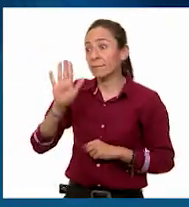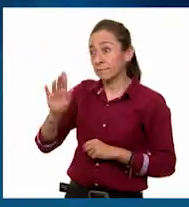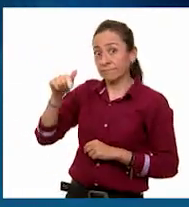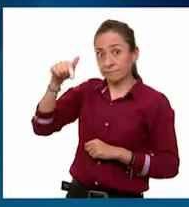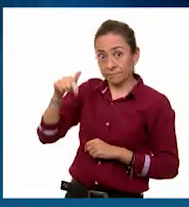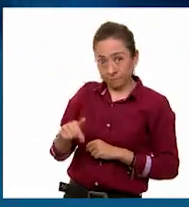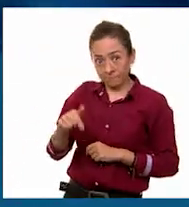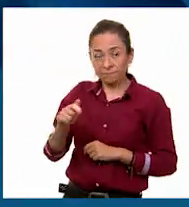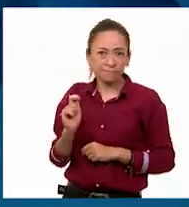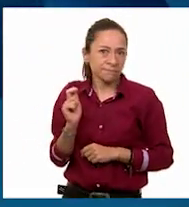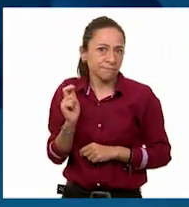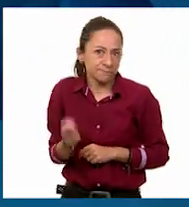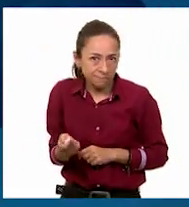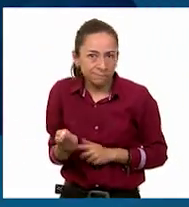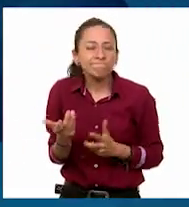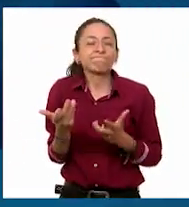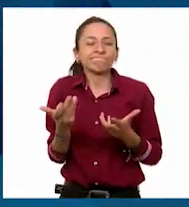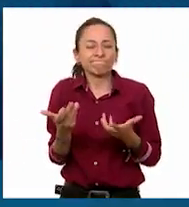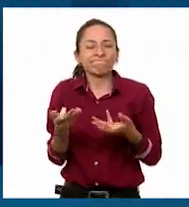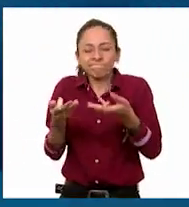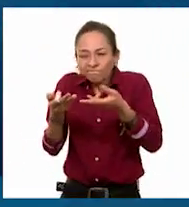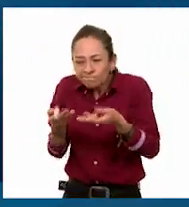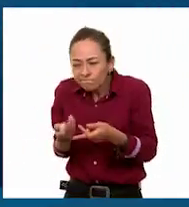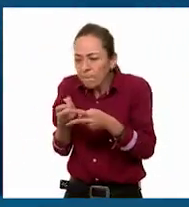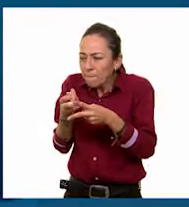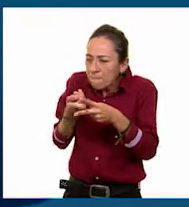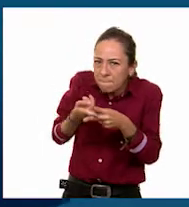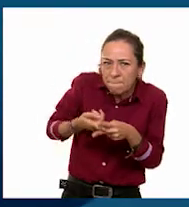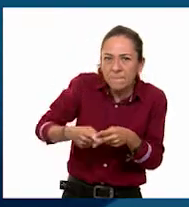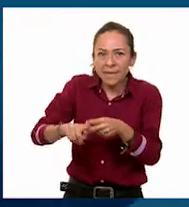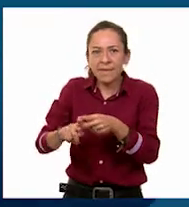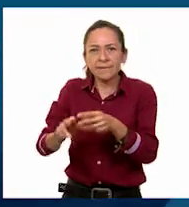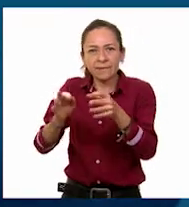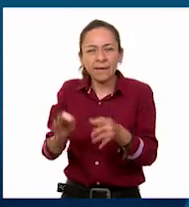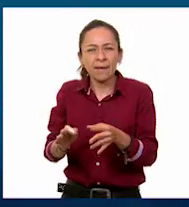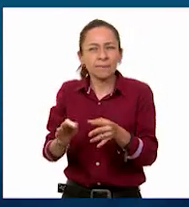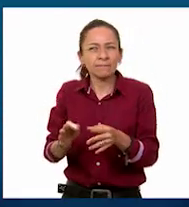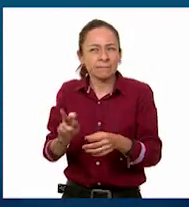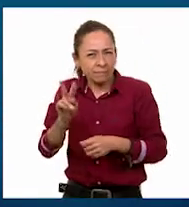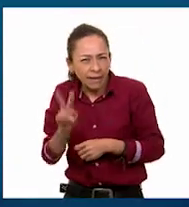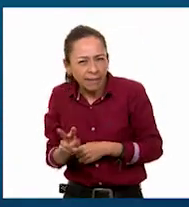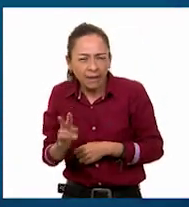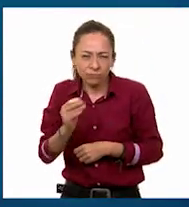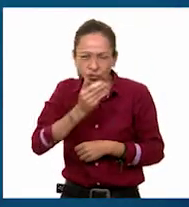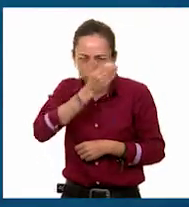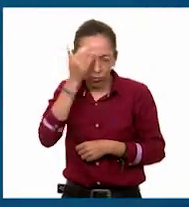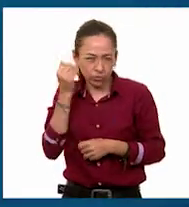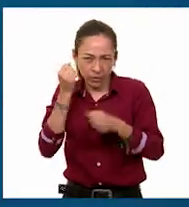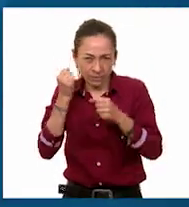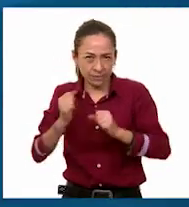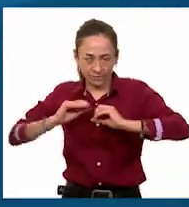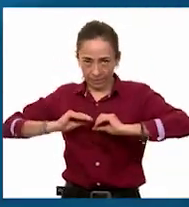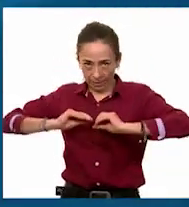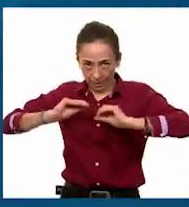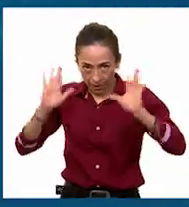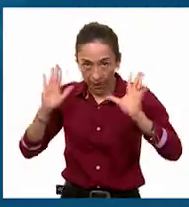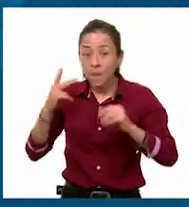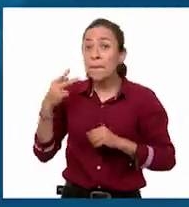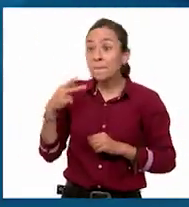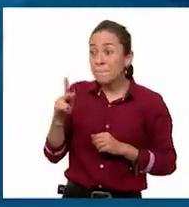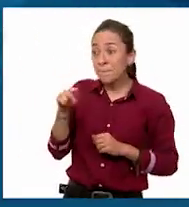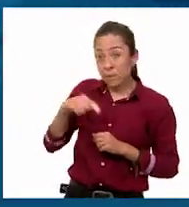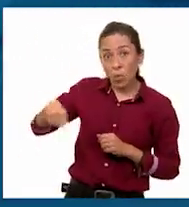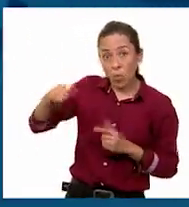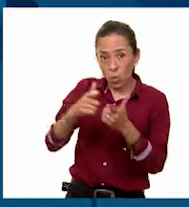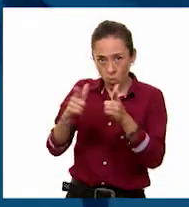sobre la origen verdadera, pero se cree que los grupos nómadas empezaron a